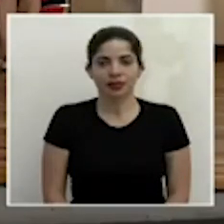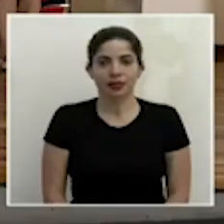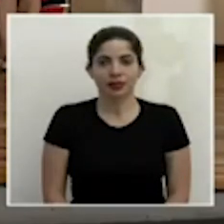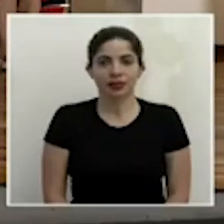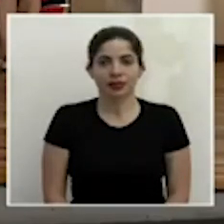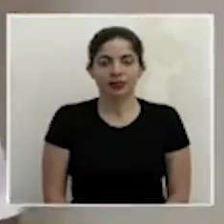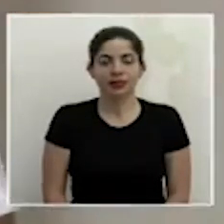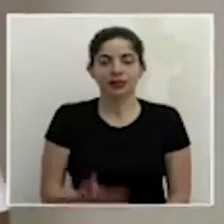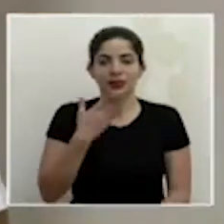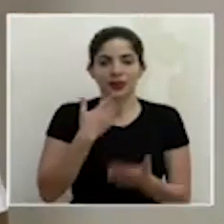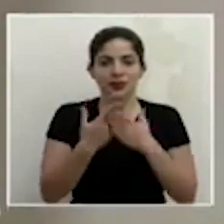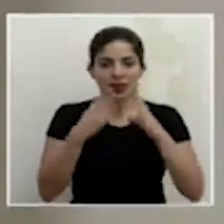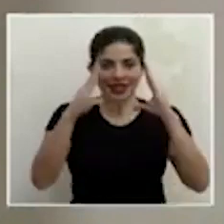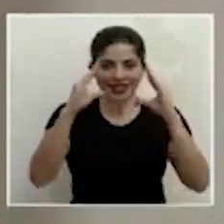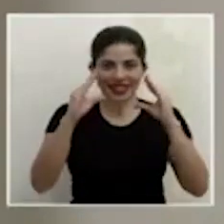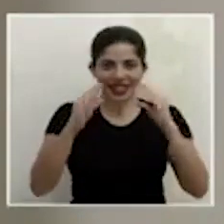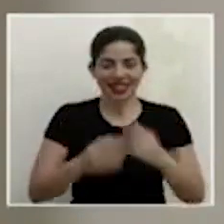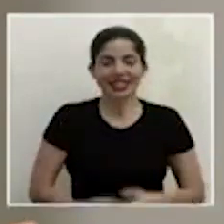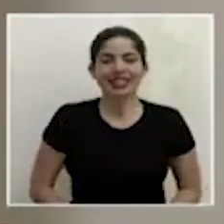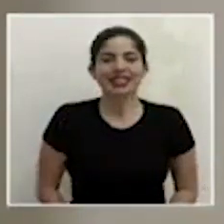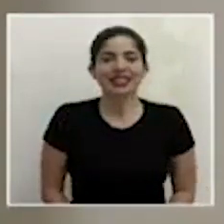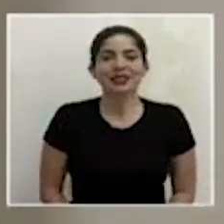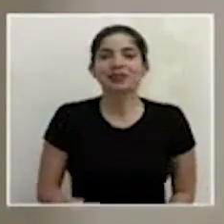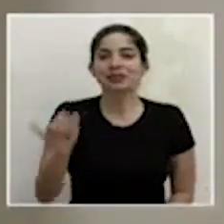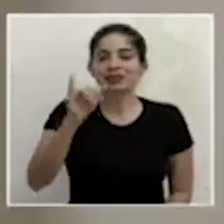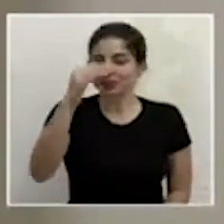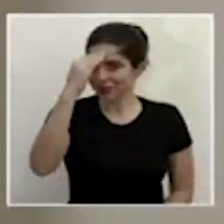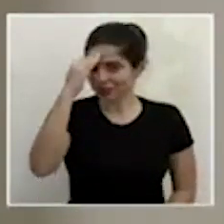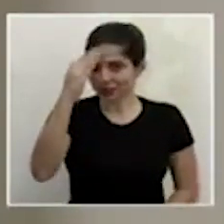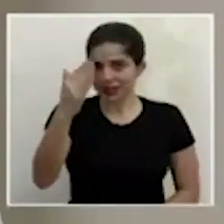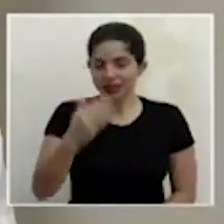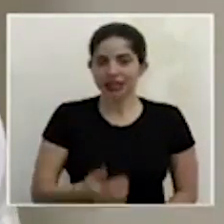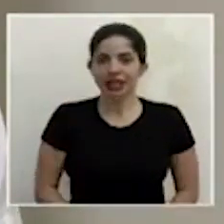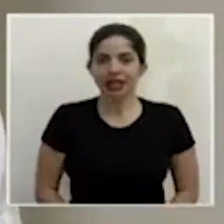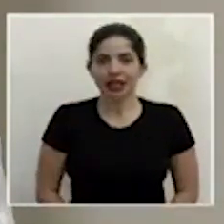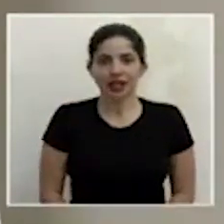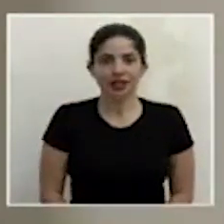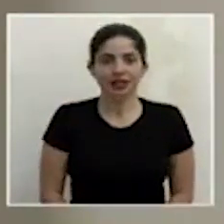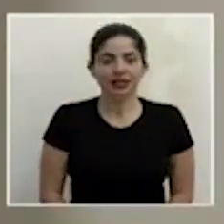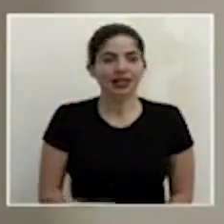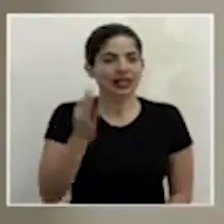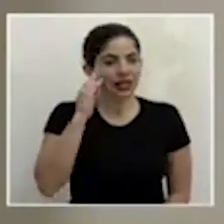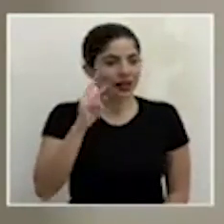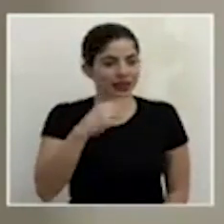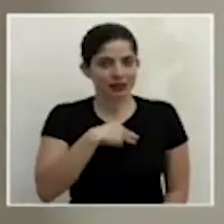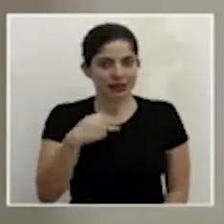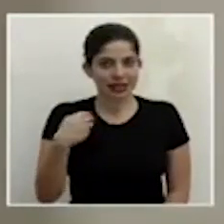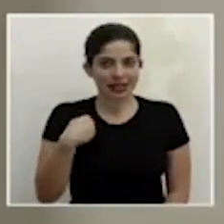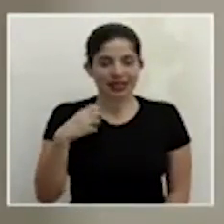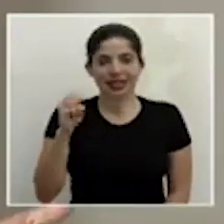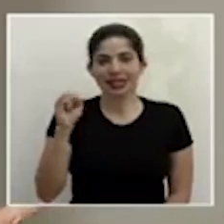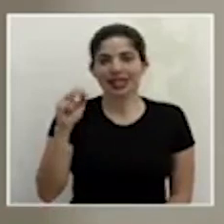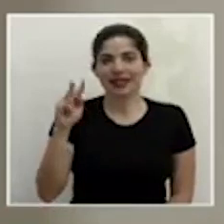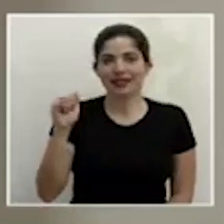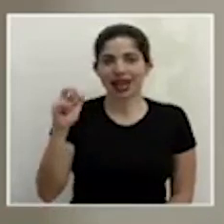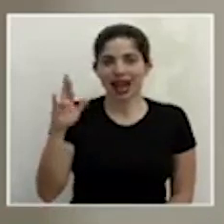muy buenas tardes igual un saludo a la señora viceministra doña Silvia Lara al doctor Macaya